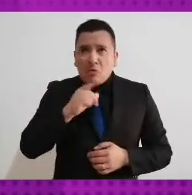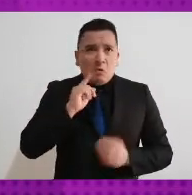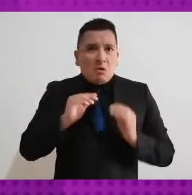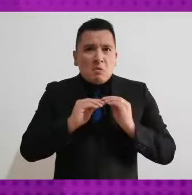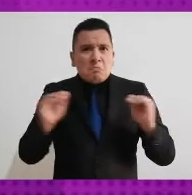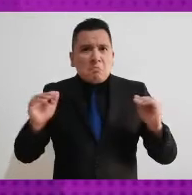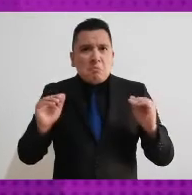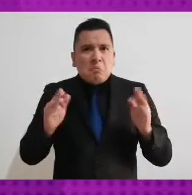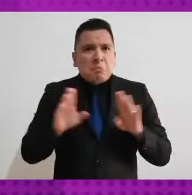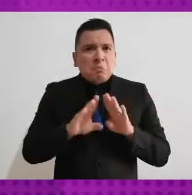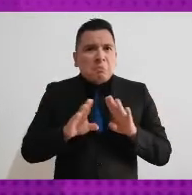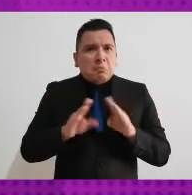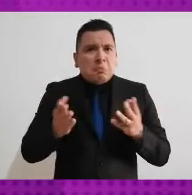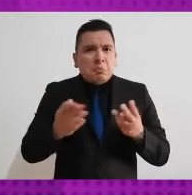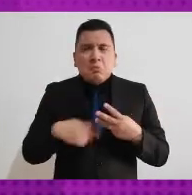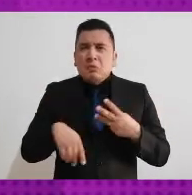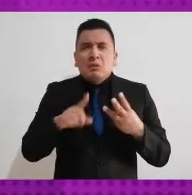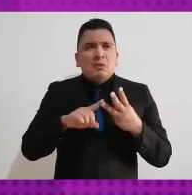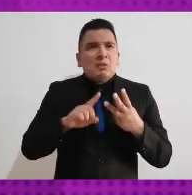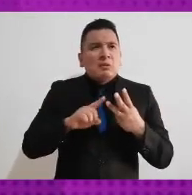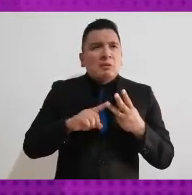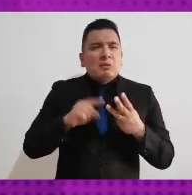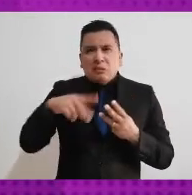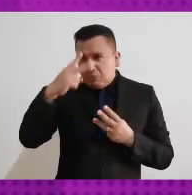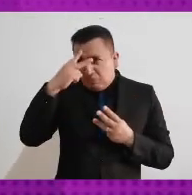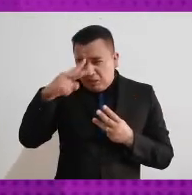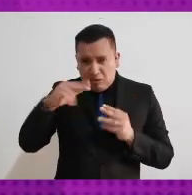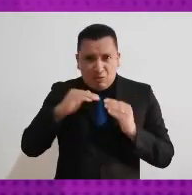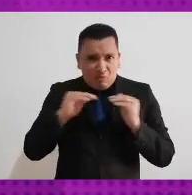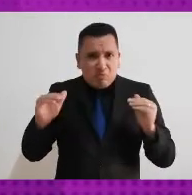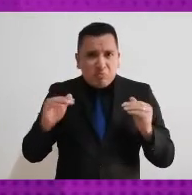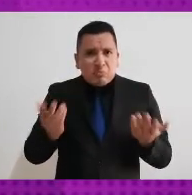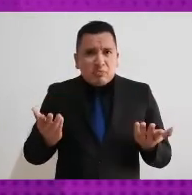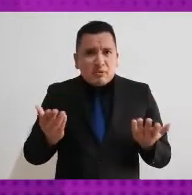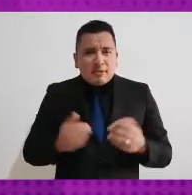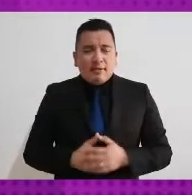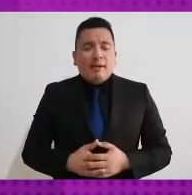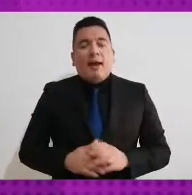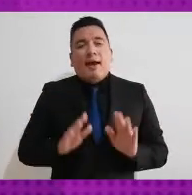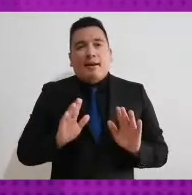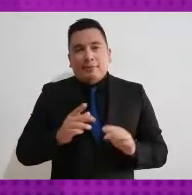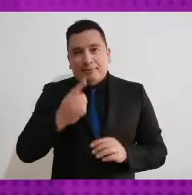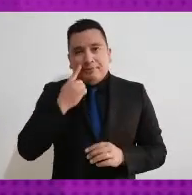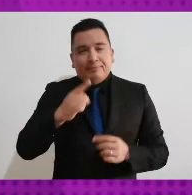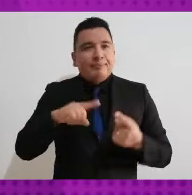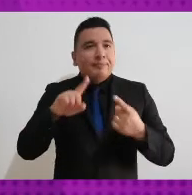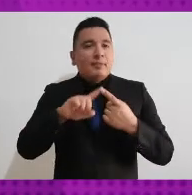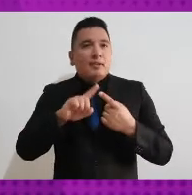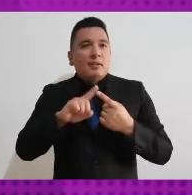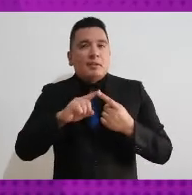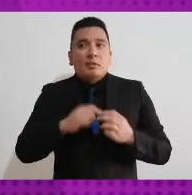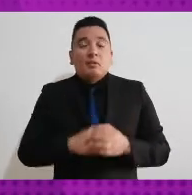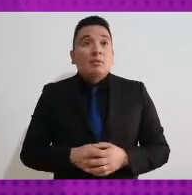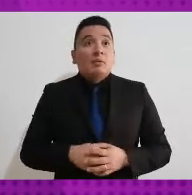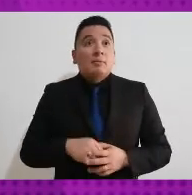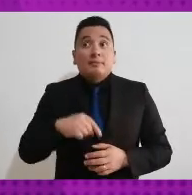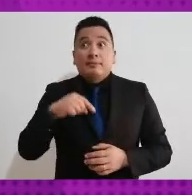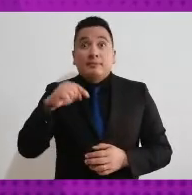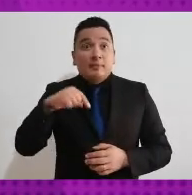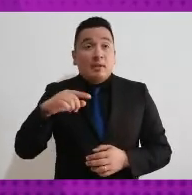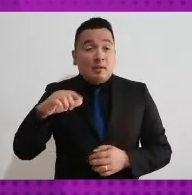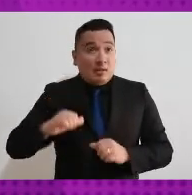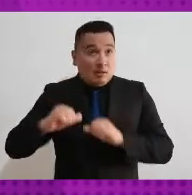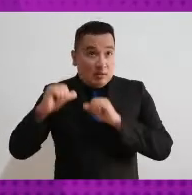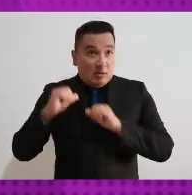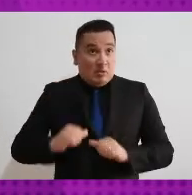país. A ver, la paridad es una nueva forma de concebir el espacio público como un lugar que tiene que ser compartido por hombres y